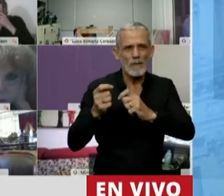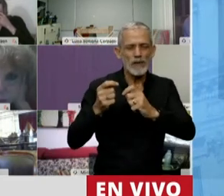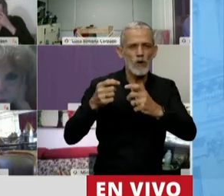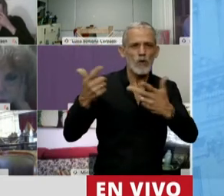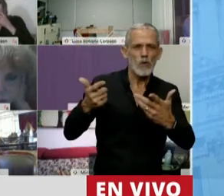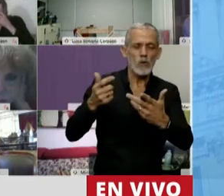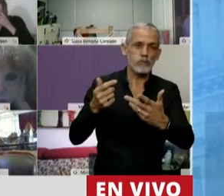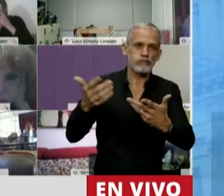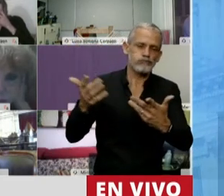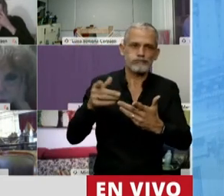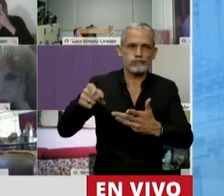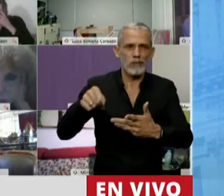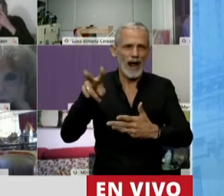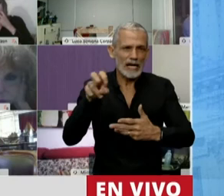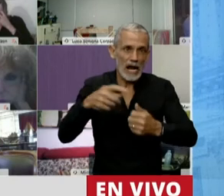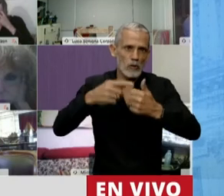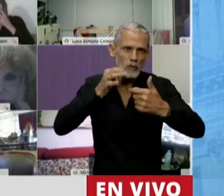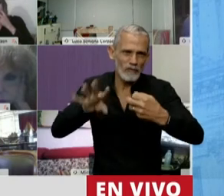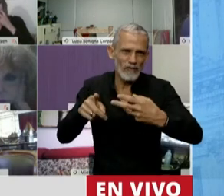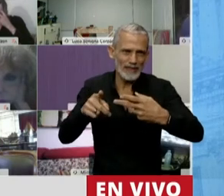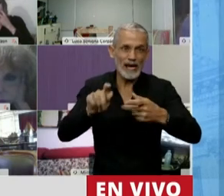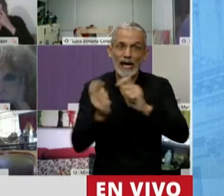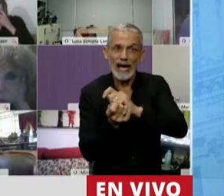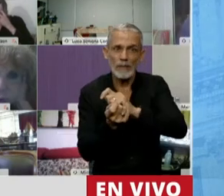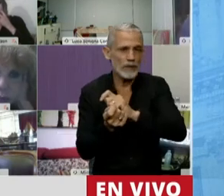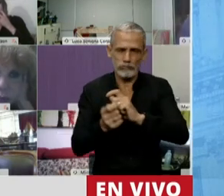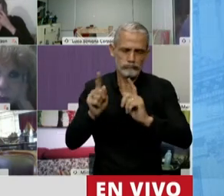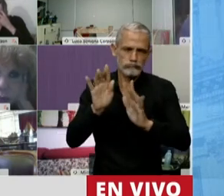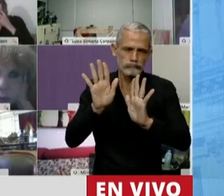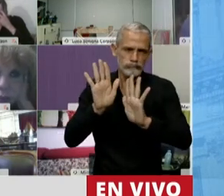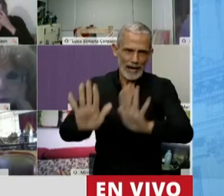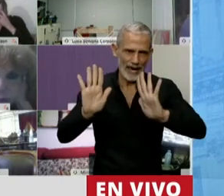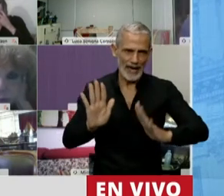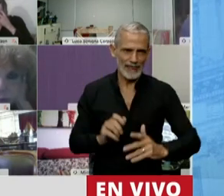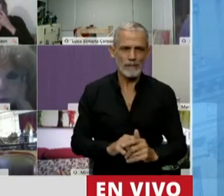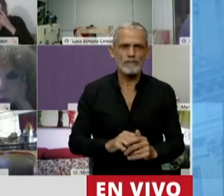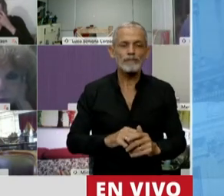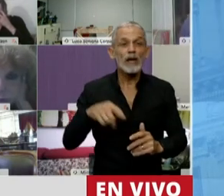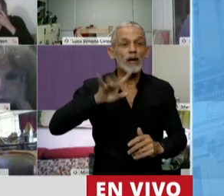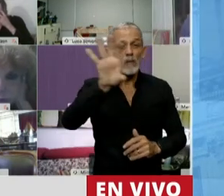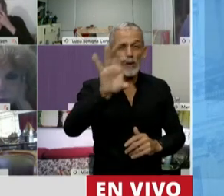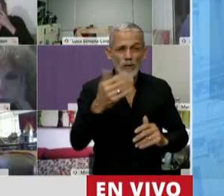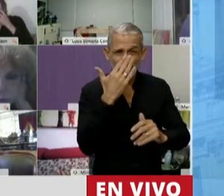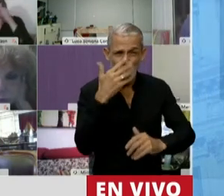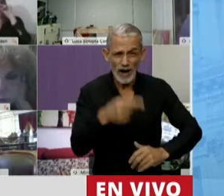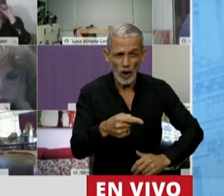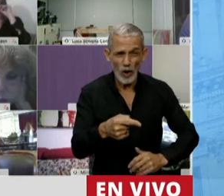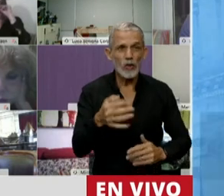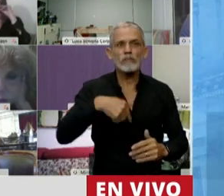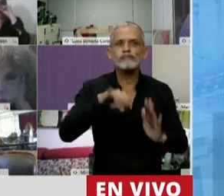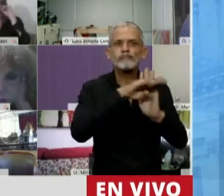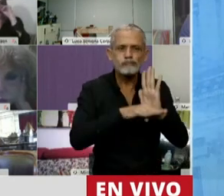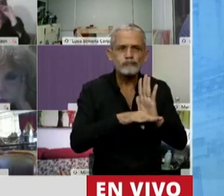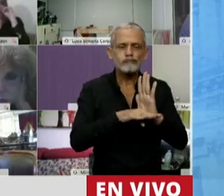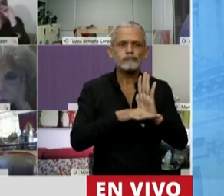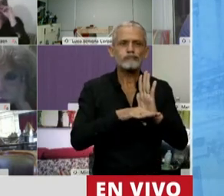sida. Es decir, Presidente, tenemos que decirlo con todas las letras. En nuestra provincia de Córdoba nos regimos por